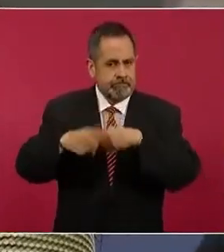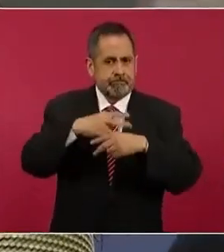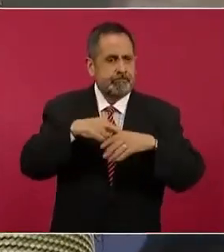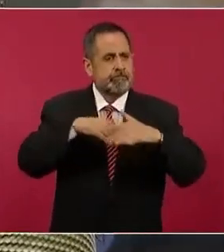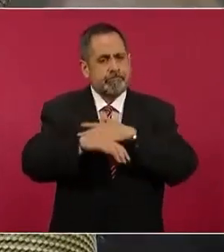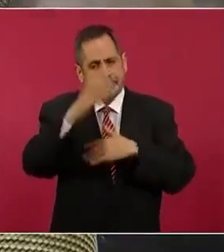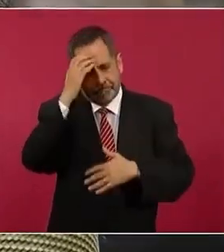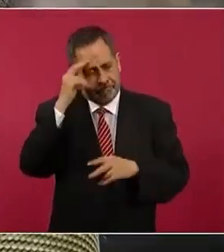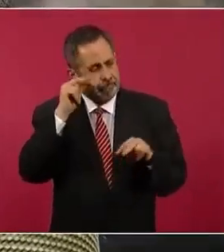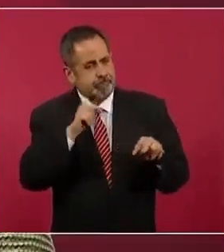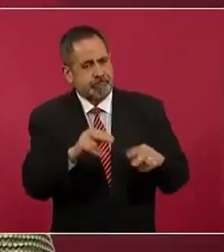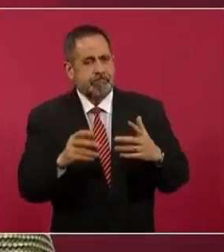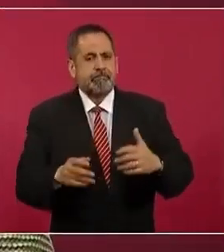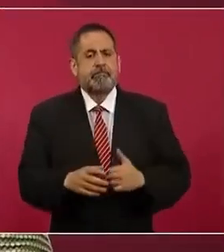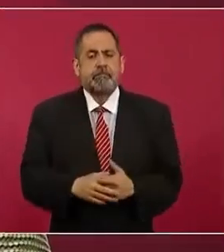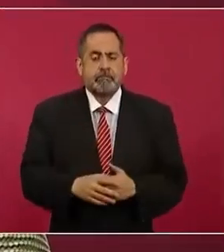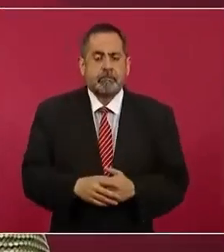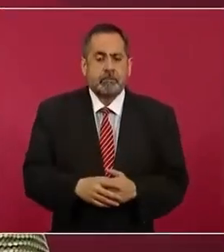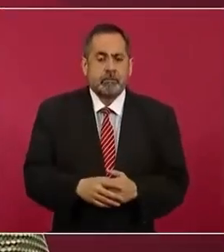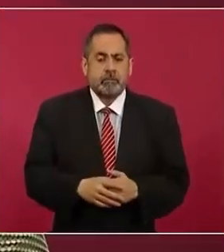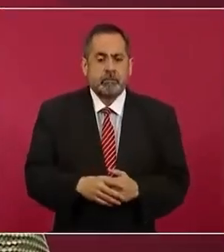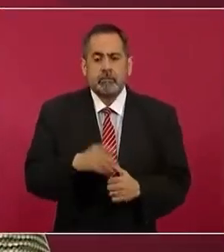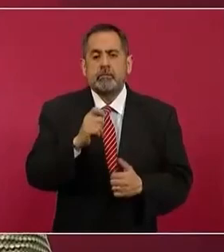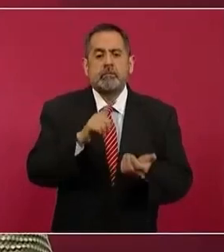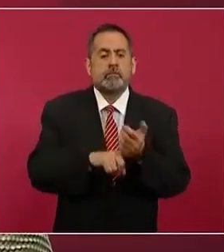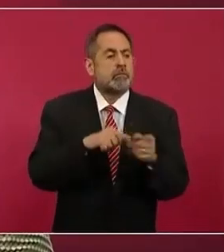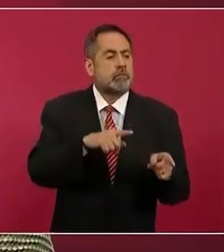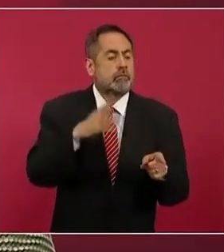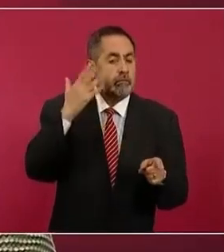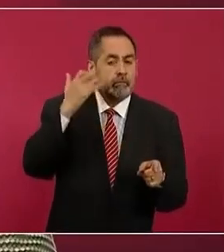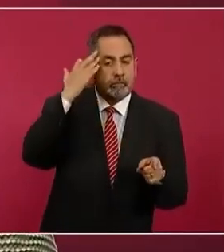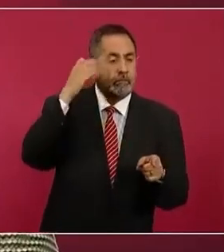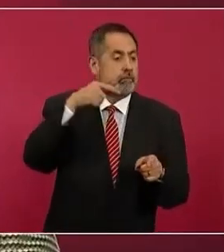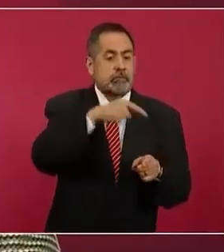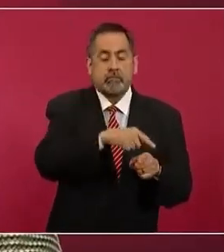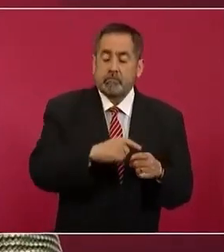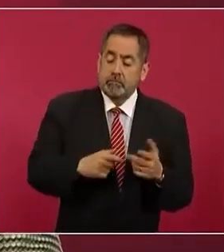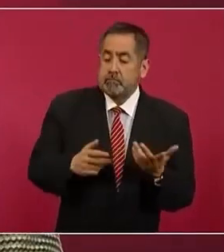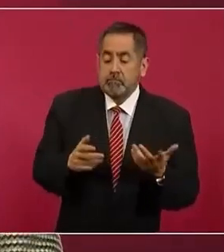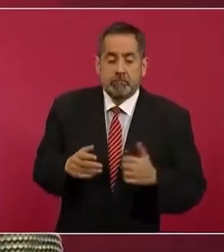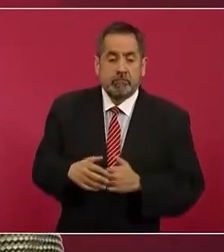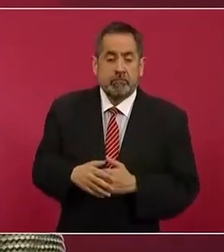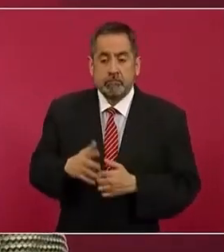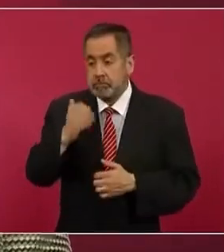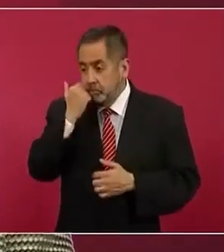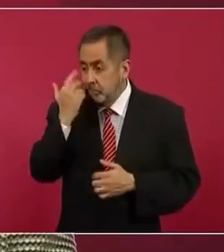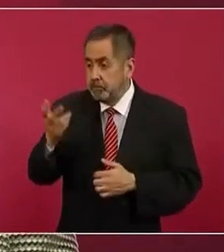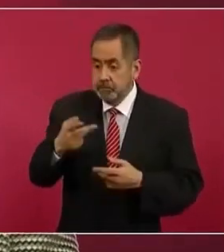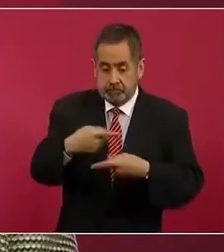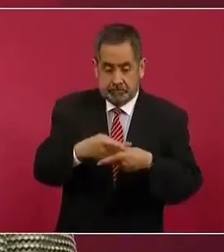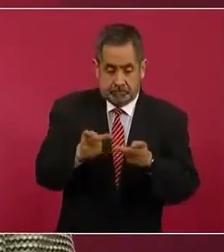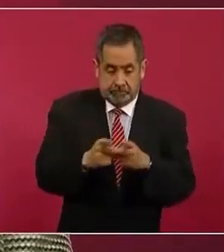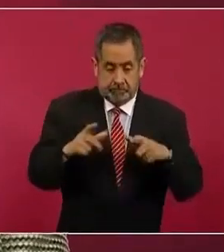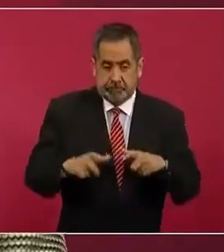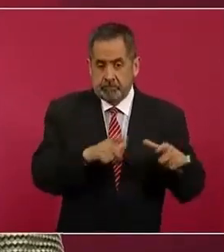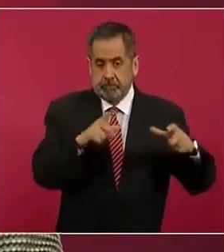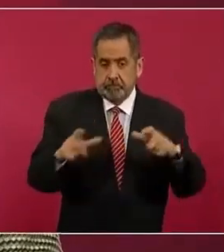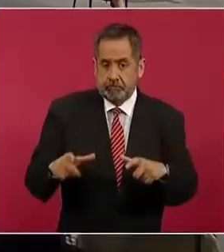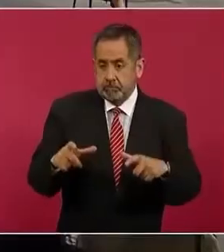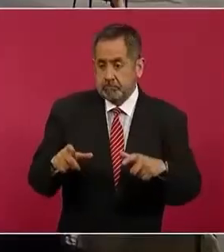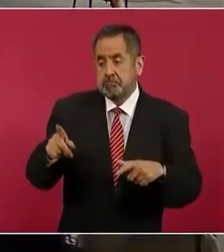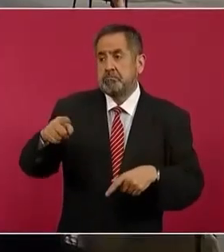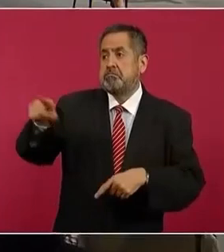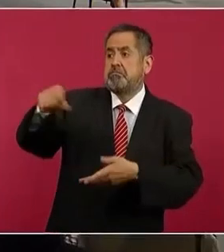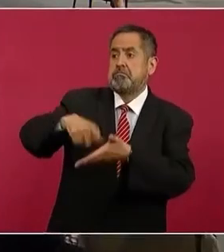conozca. La respuesta que recibimos en ese momento fue, pues si quieren una vajilla todavía alcanzan el buen fin.